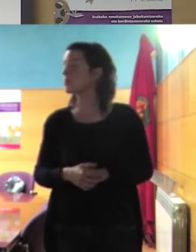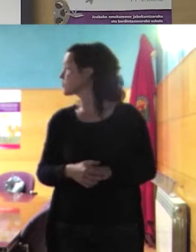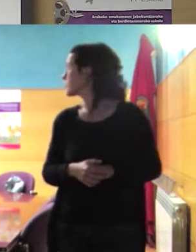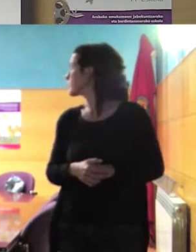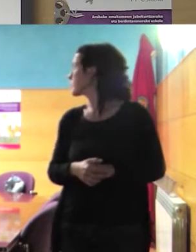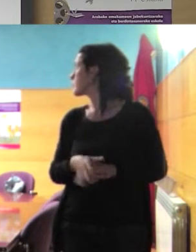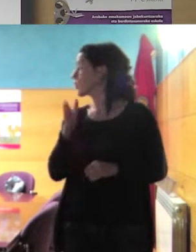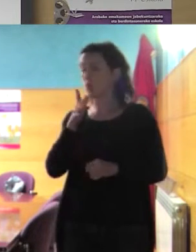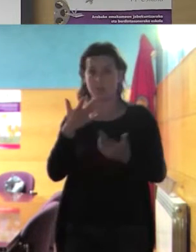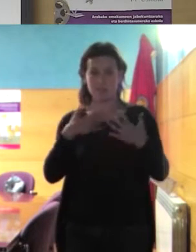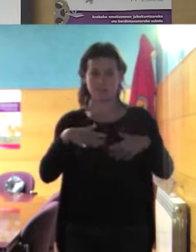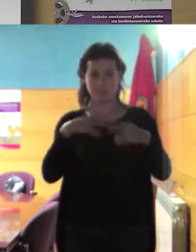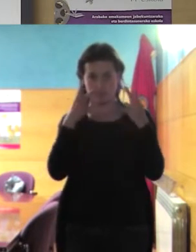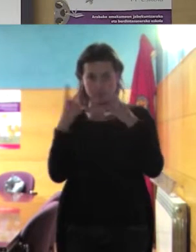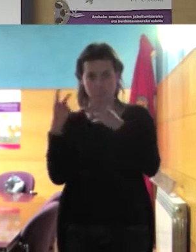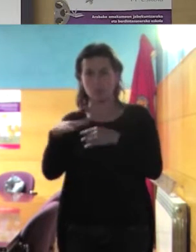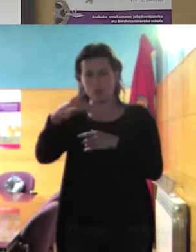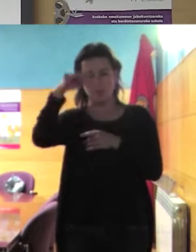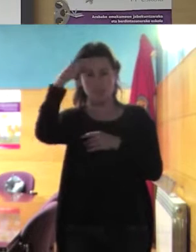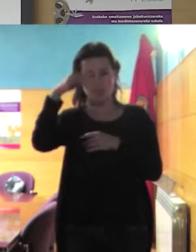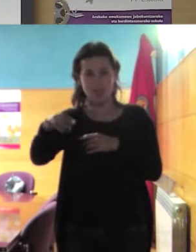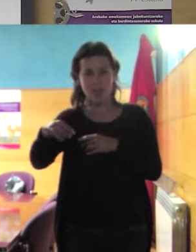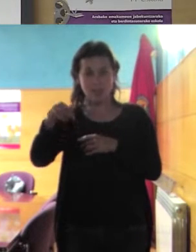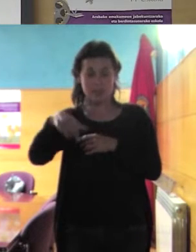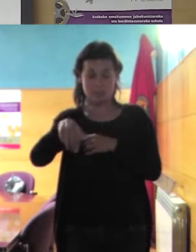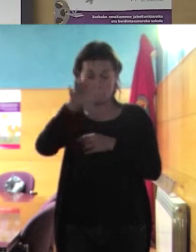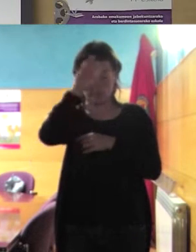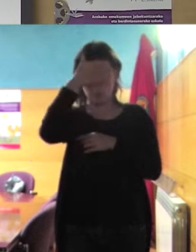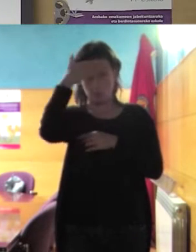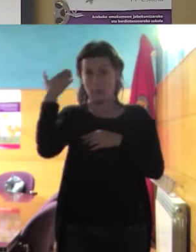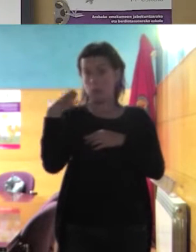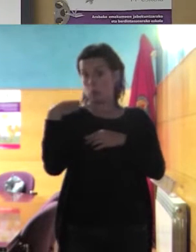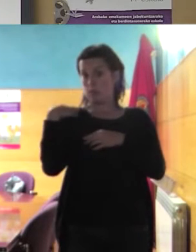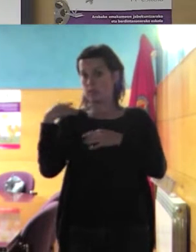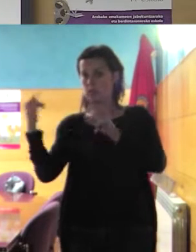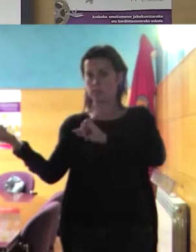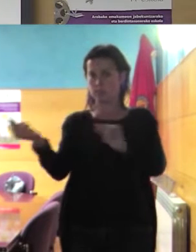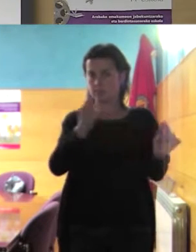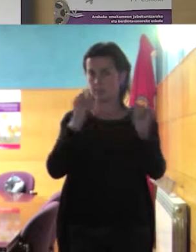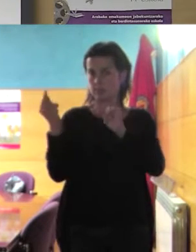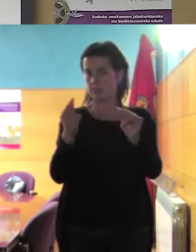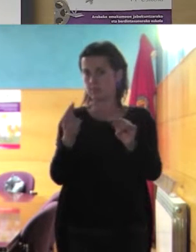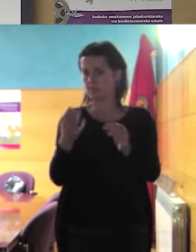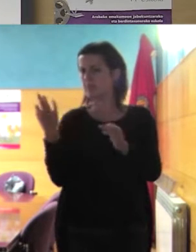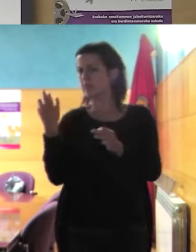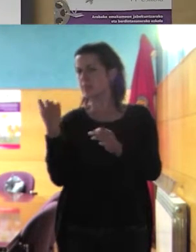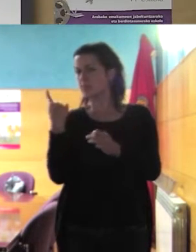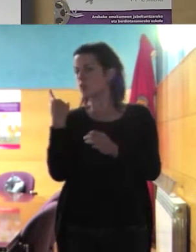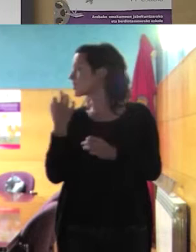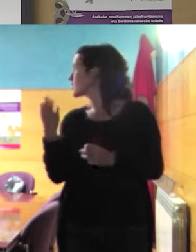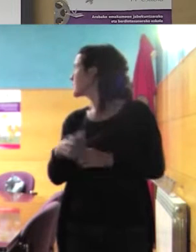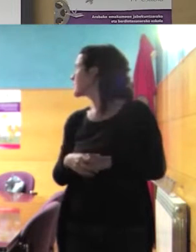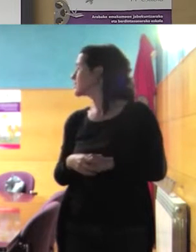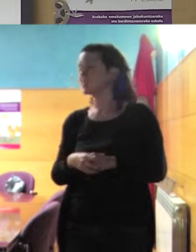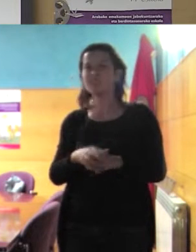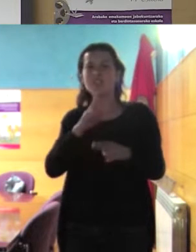porque sabéis que este verano ha sido objeto de debate esto que tenemos delante que es el